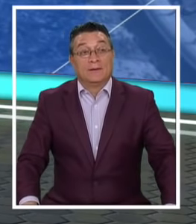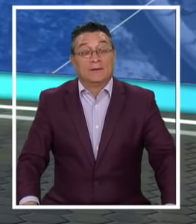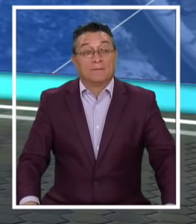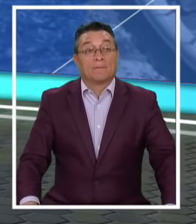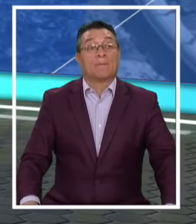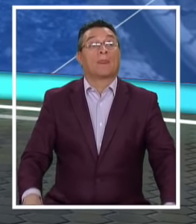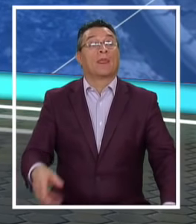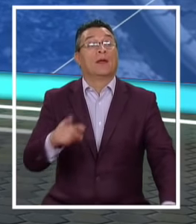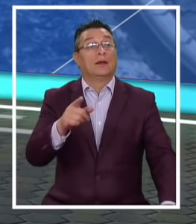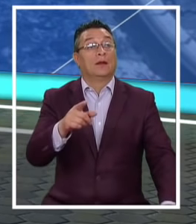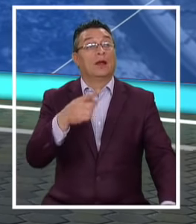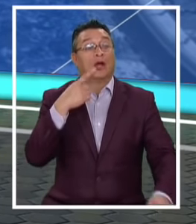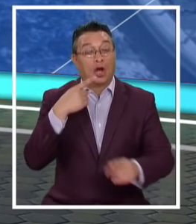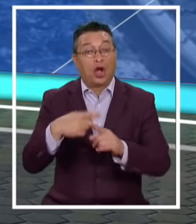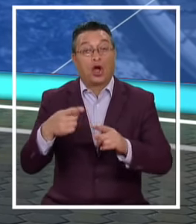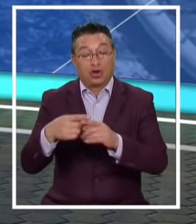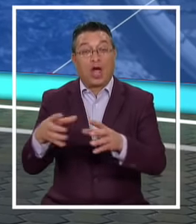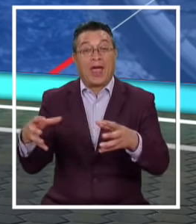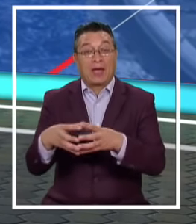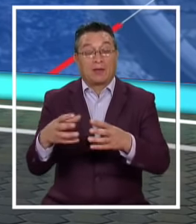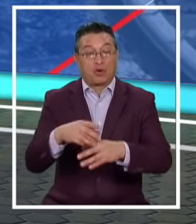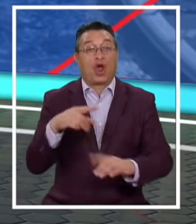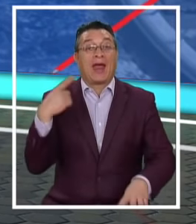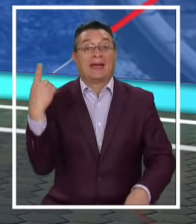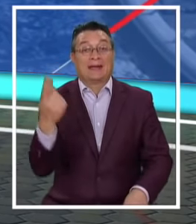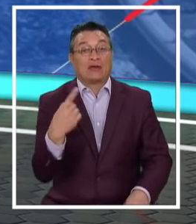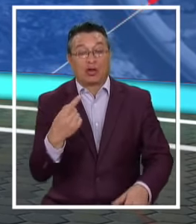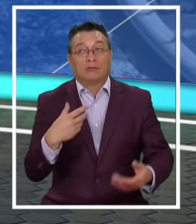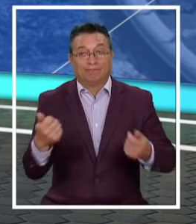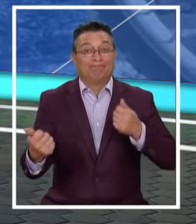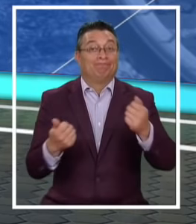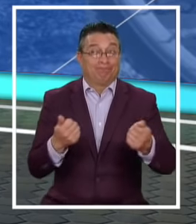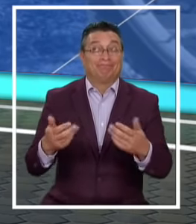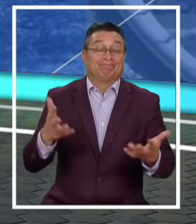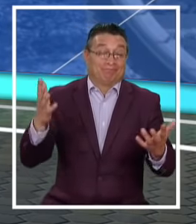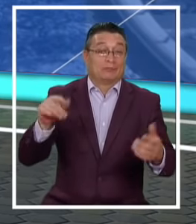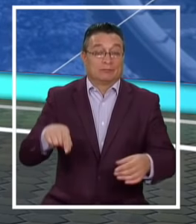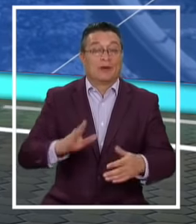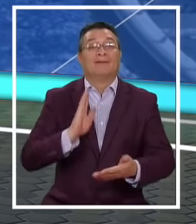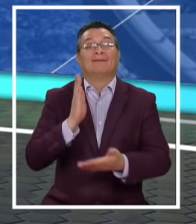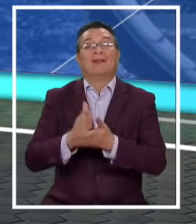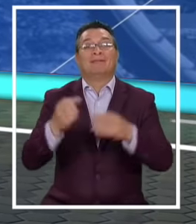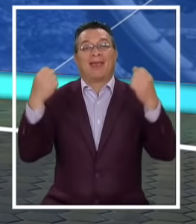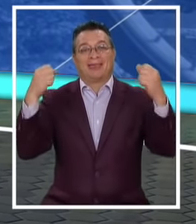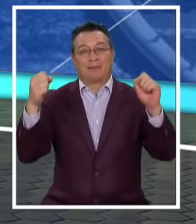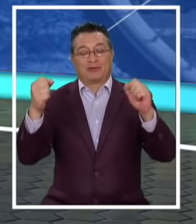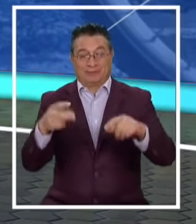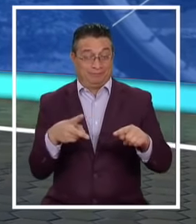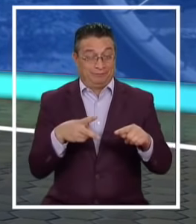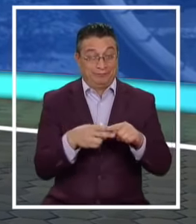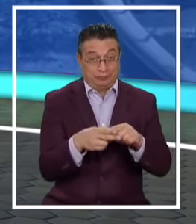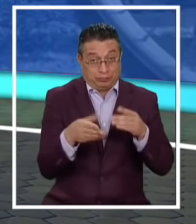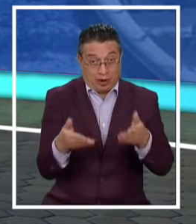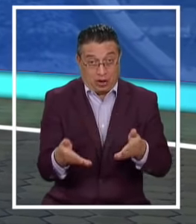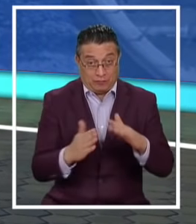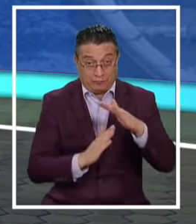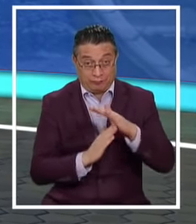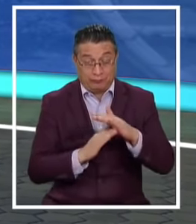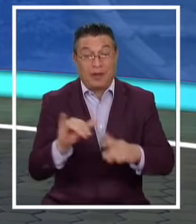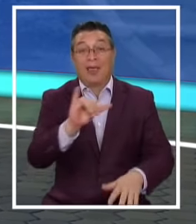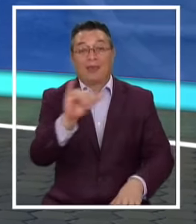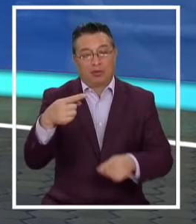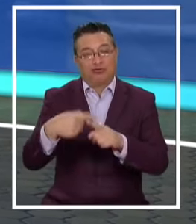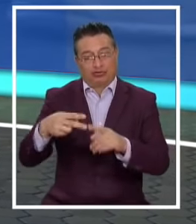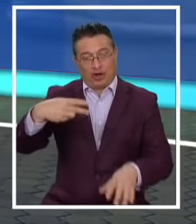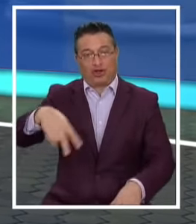Invitar y copiar Por algunos equipos Del fútbol nacional En el manejo Del COVID-19 Con esto finalizamos El bloque deportivo De hoy Corte Pero regresé usted Con más